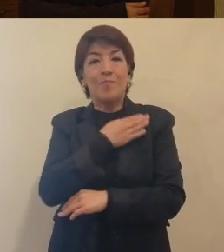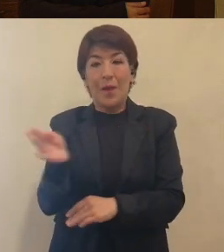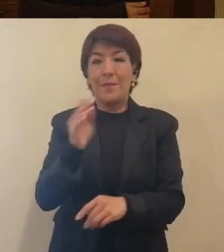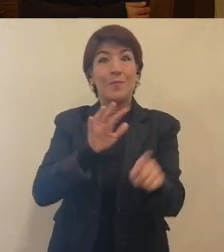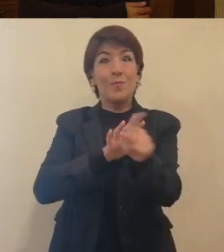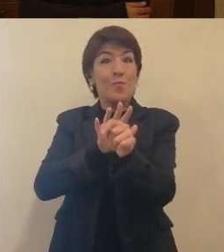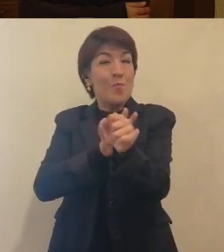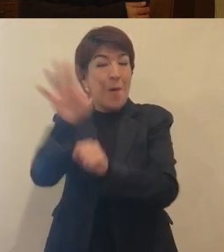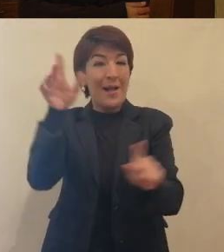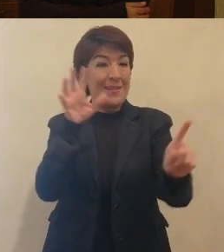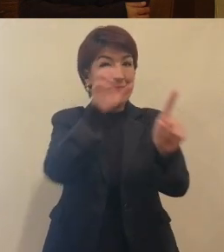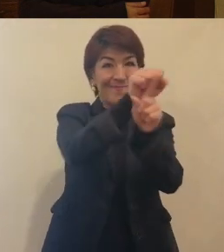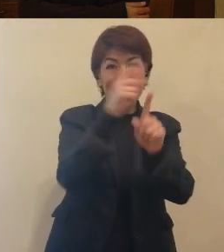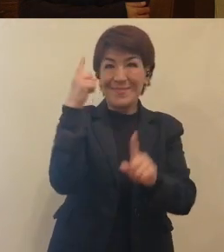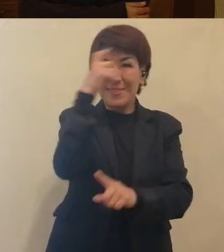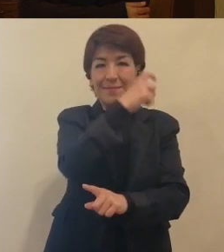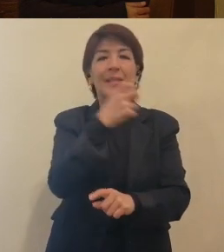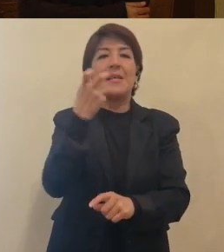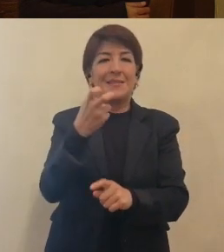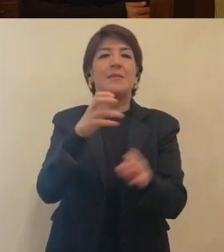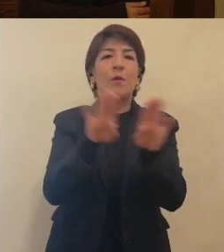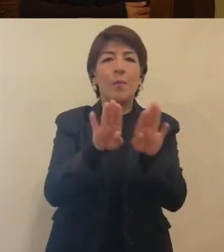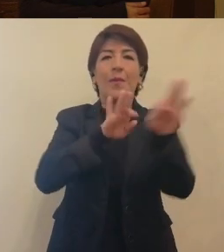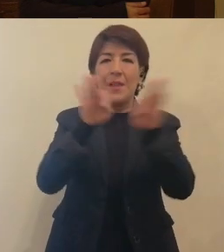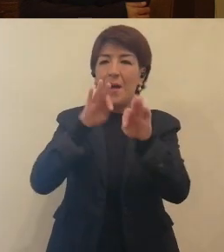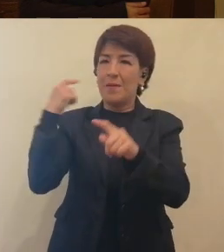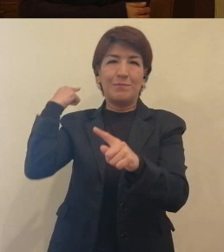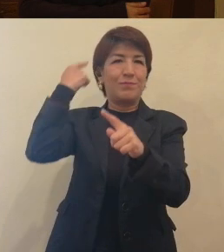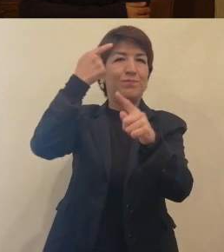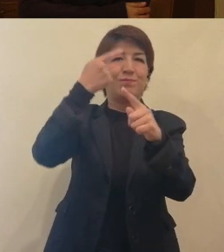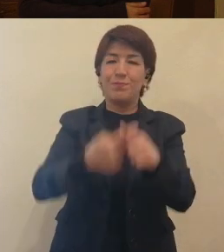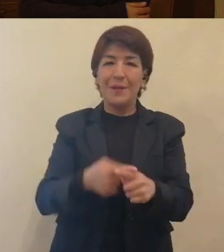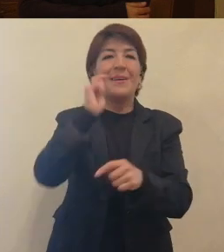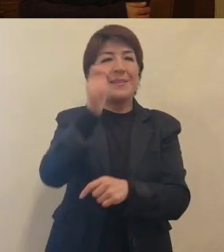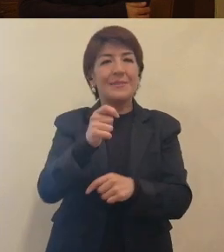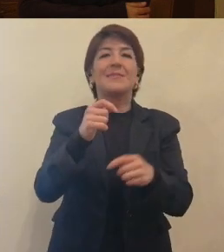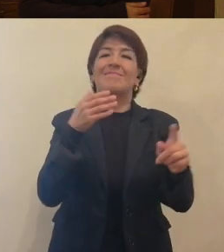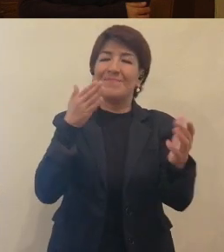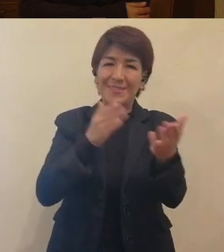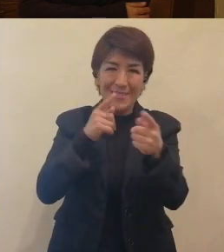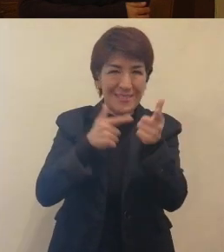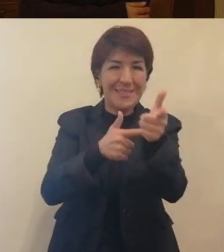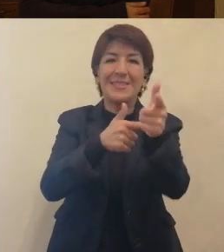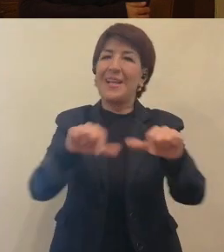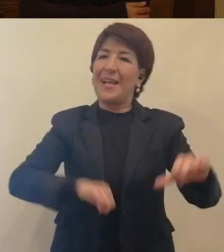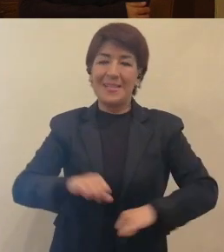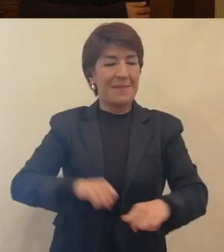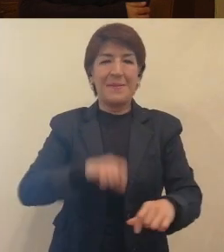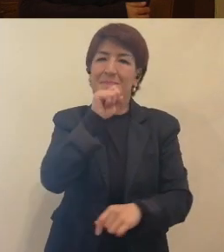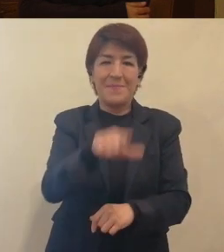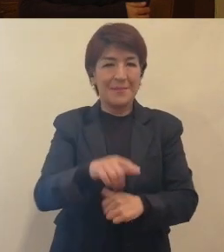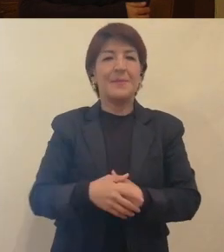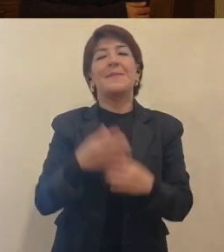el reto es para todo nuestro periodo de trabajo, porque constantemente estaremos haciendo este tipo de actividades.